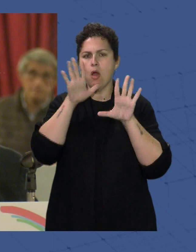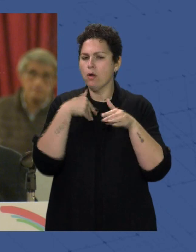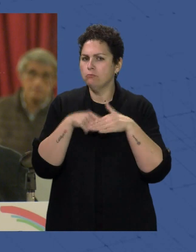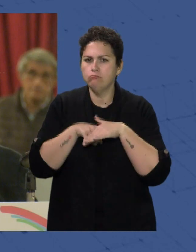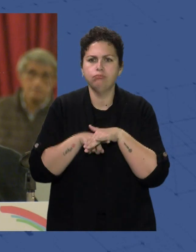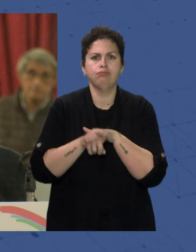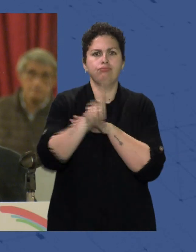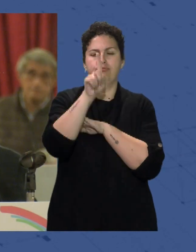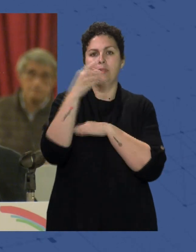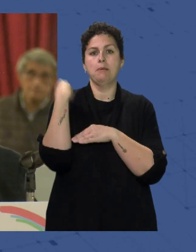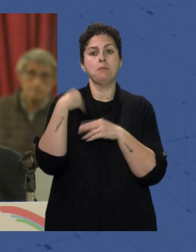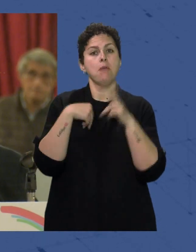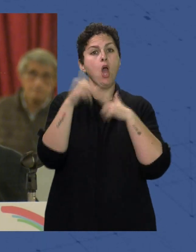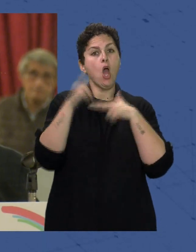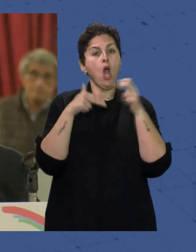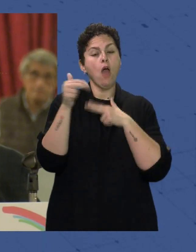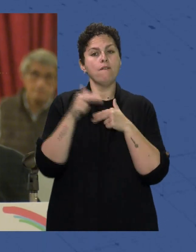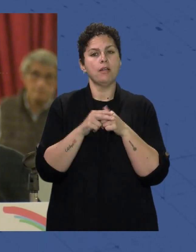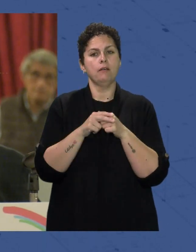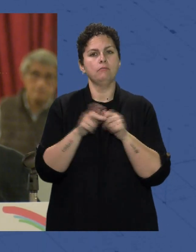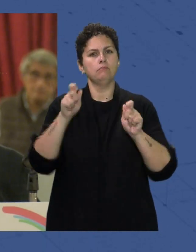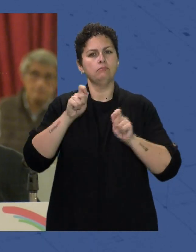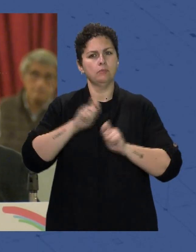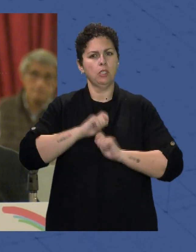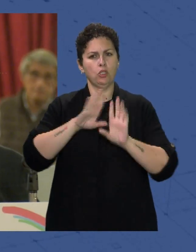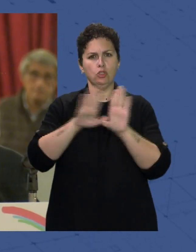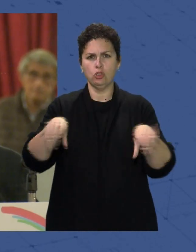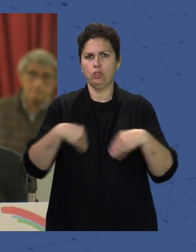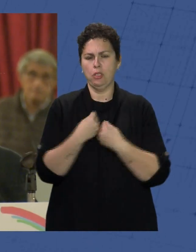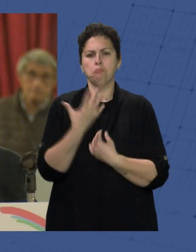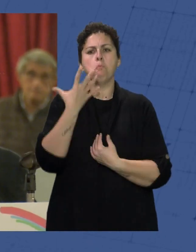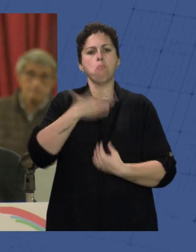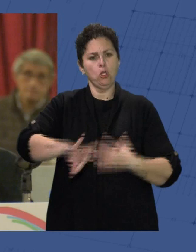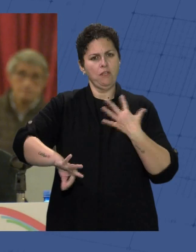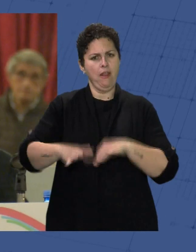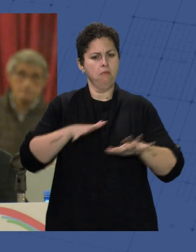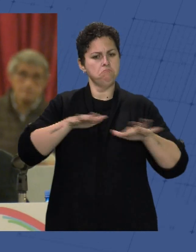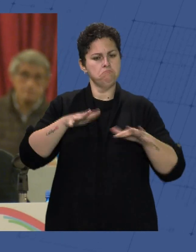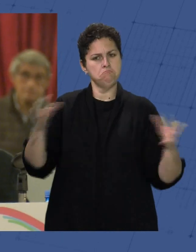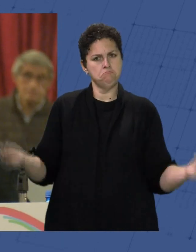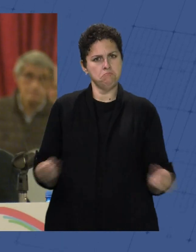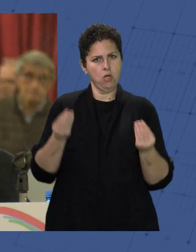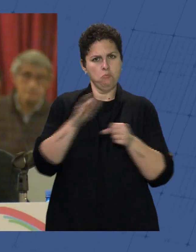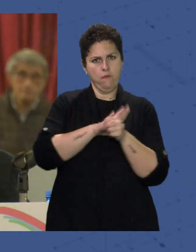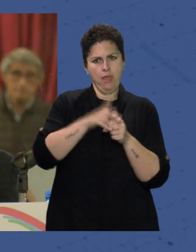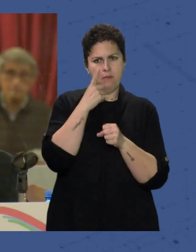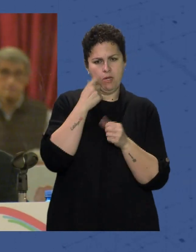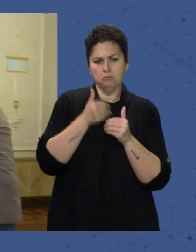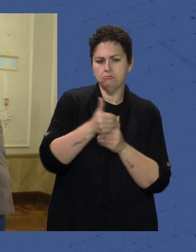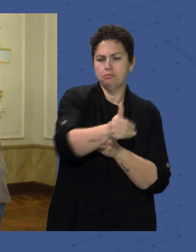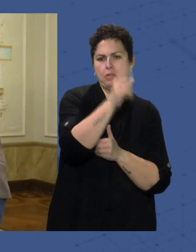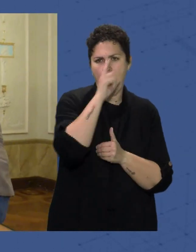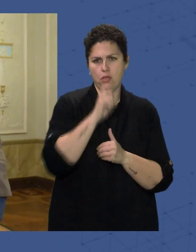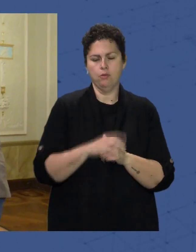Estas obras Nos van a ofrecer En su conjunto Unas inmensas posibilidades De movilidad En la provincia de Almería En los próximos años